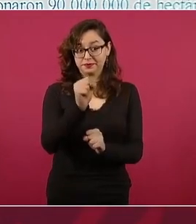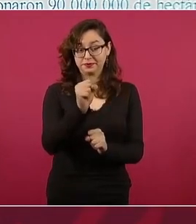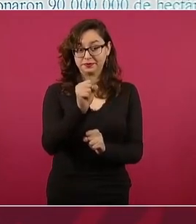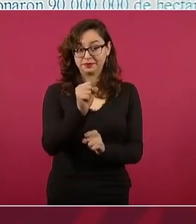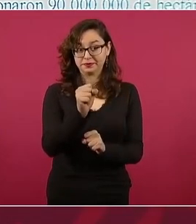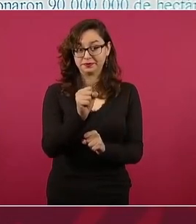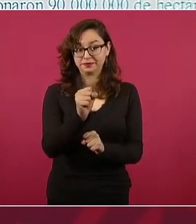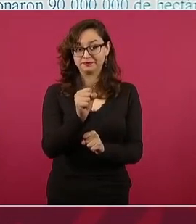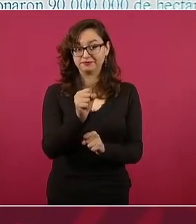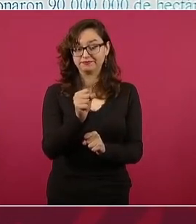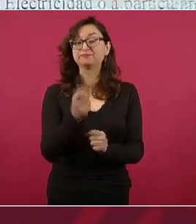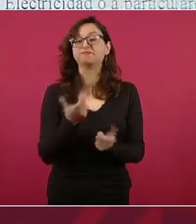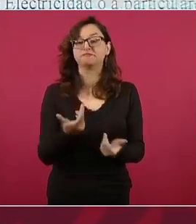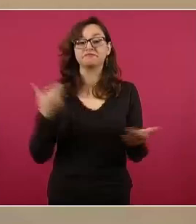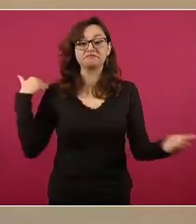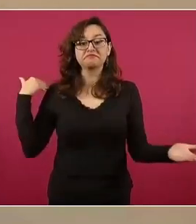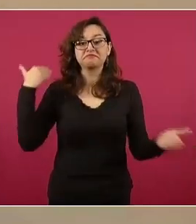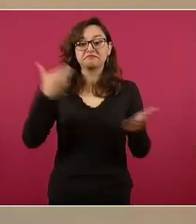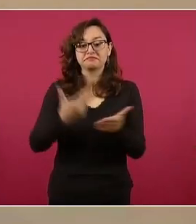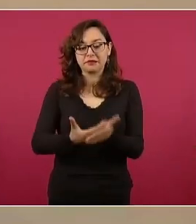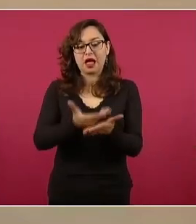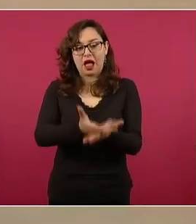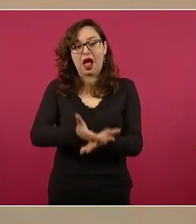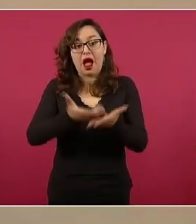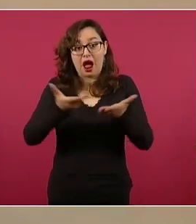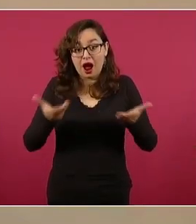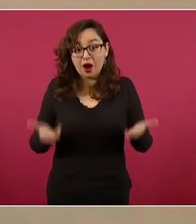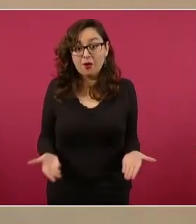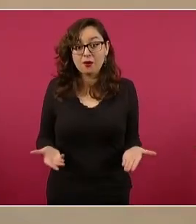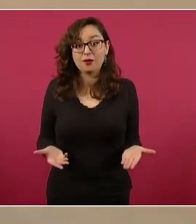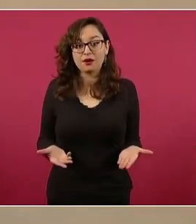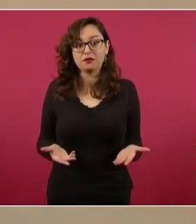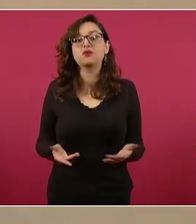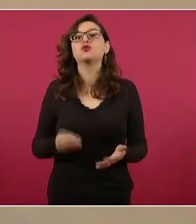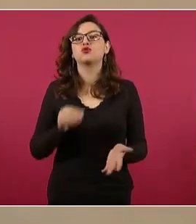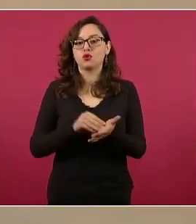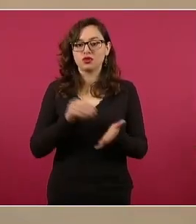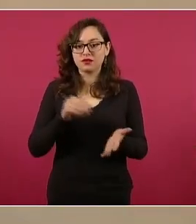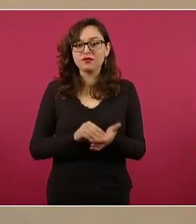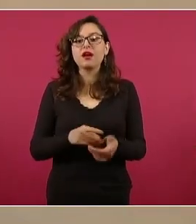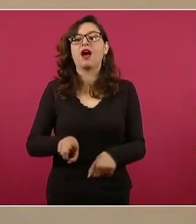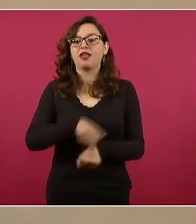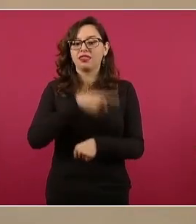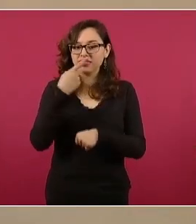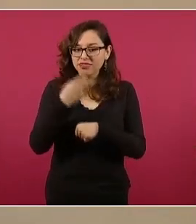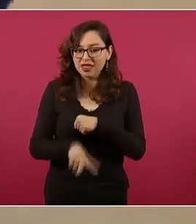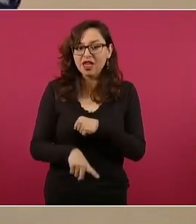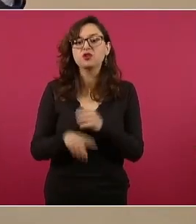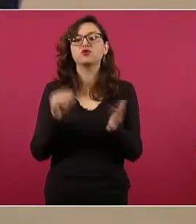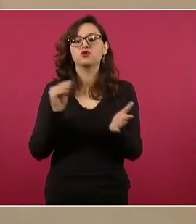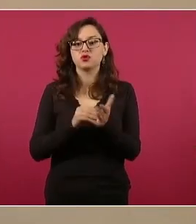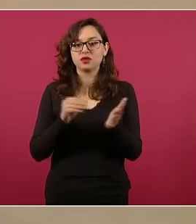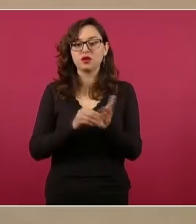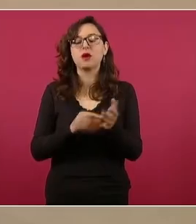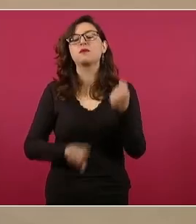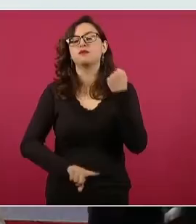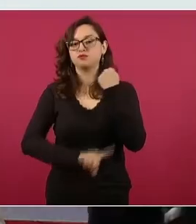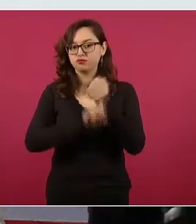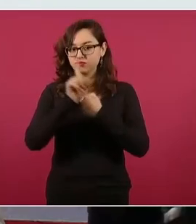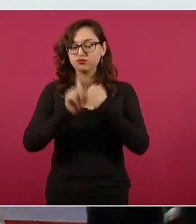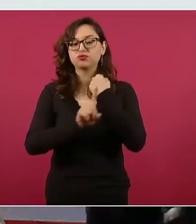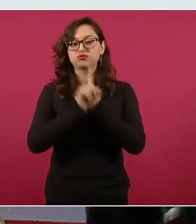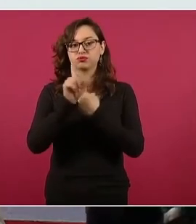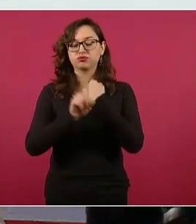por esta reforma, hay enormes latifundios